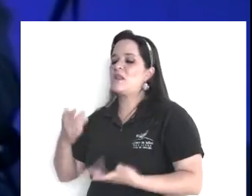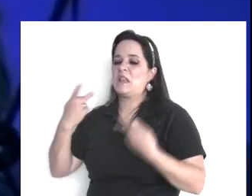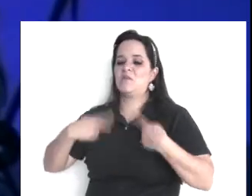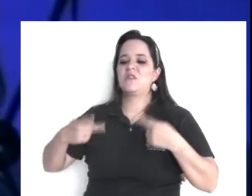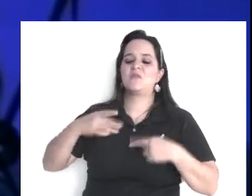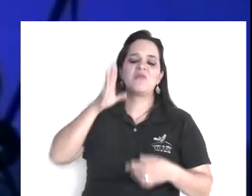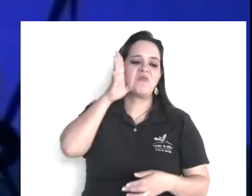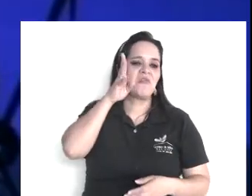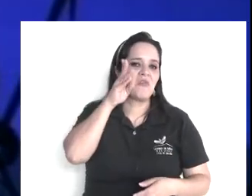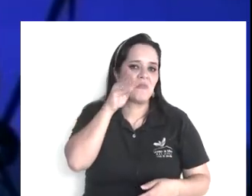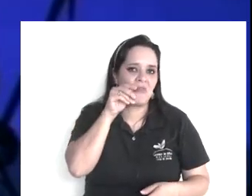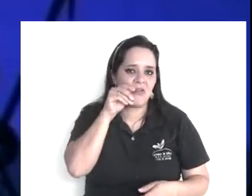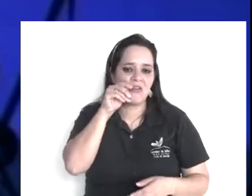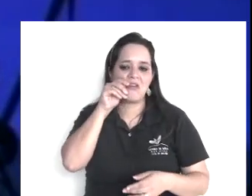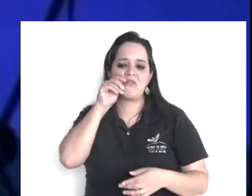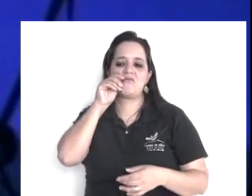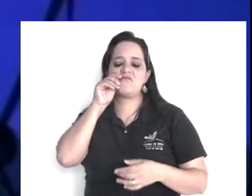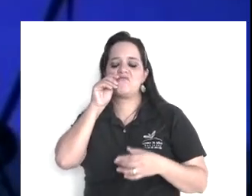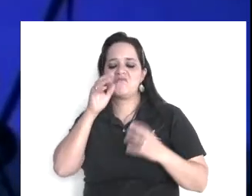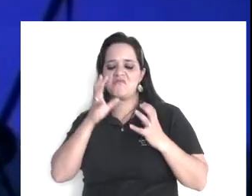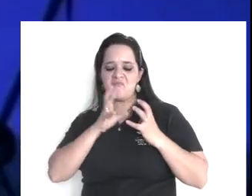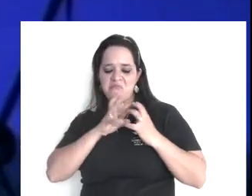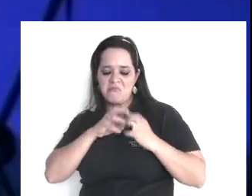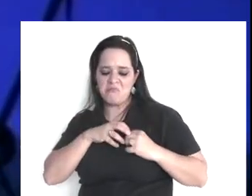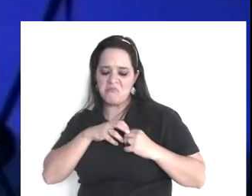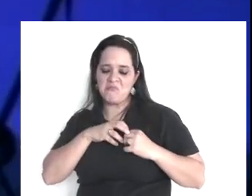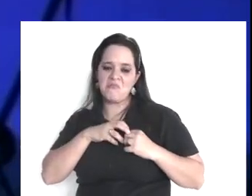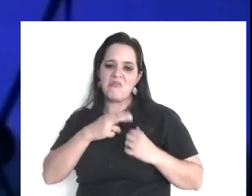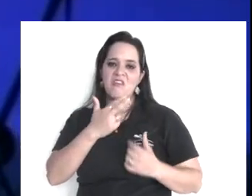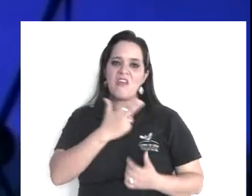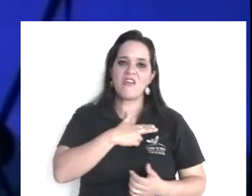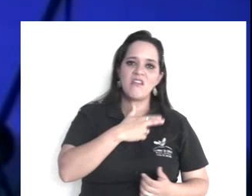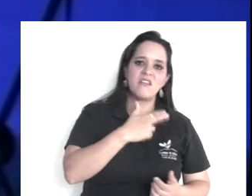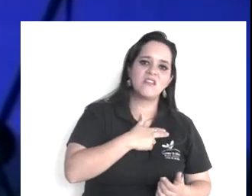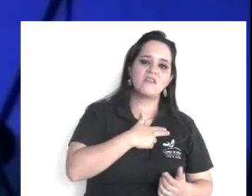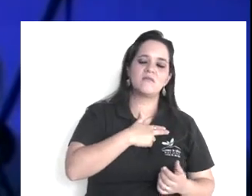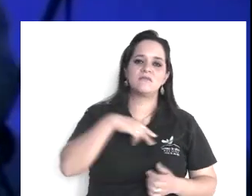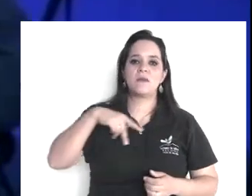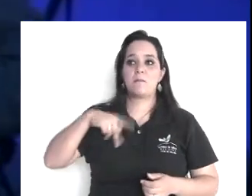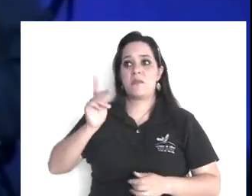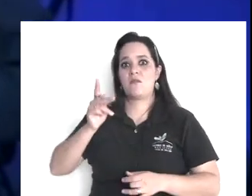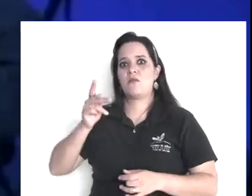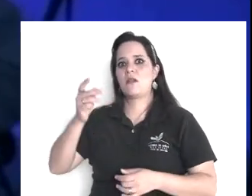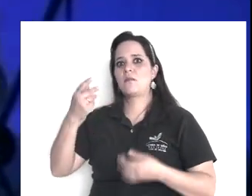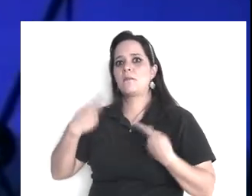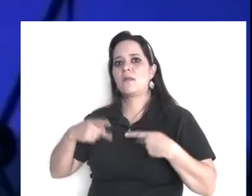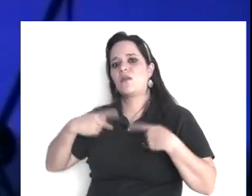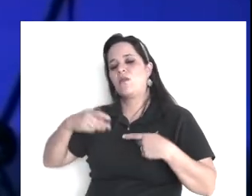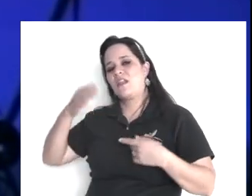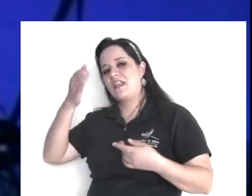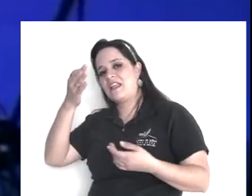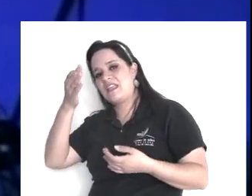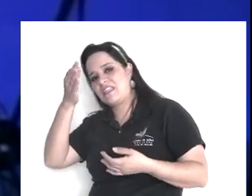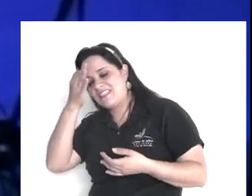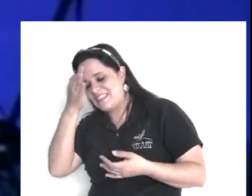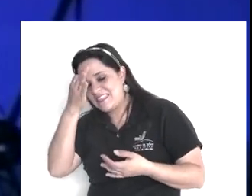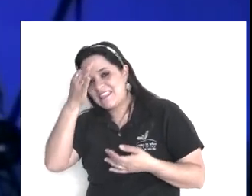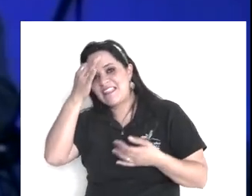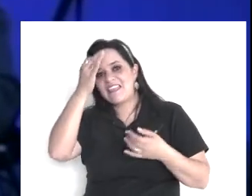esparcidos por los chismosos, y creídos por los torpes e inocentes, ay,